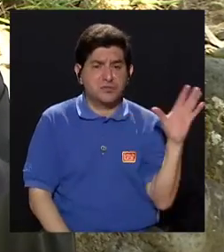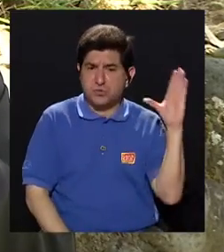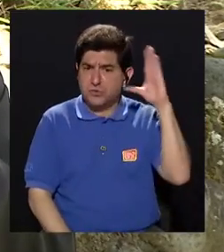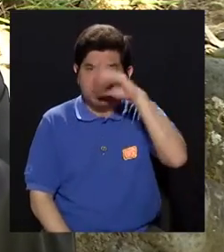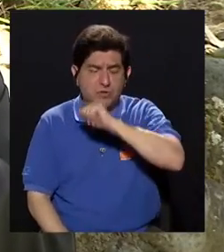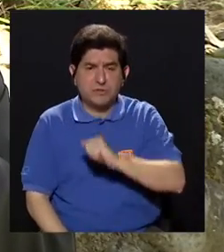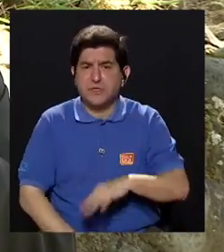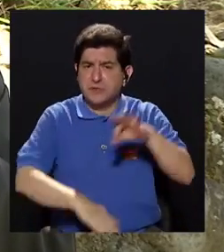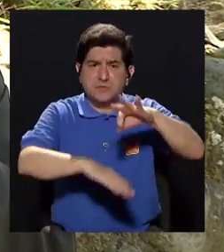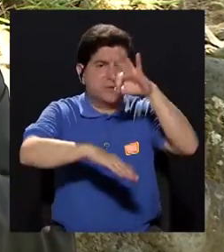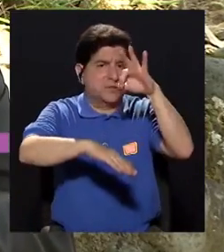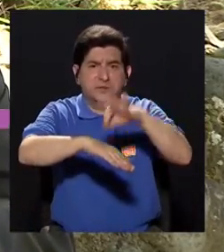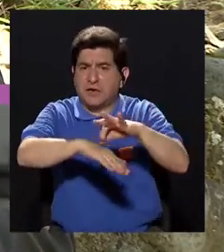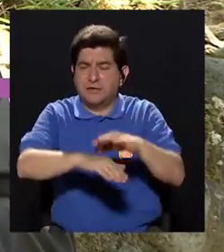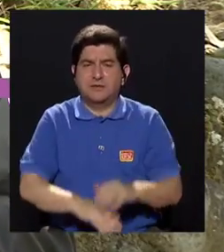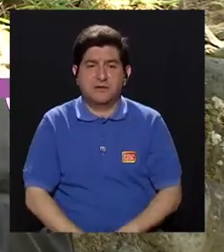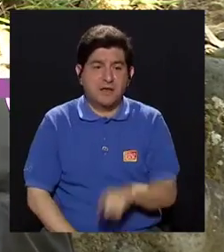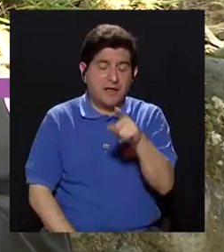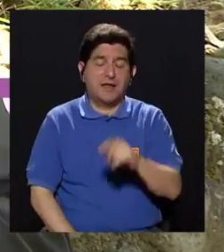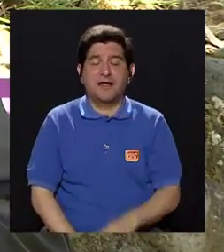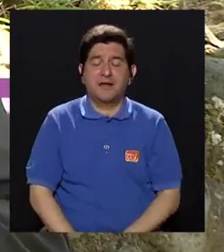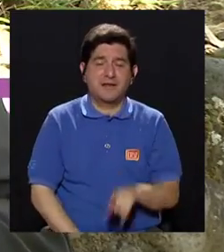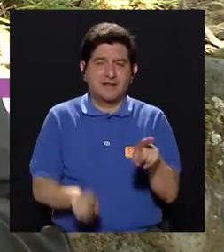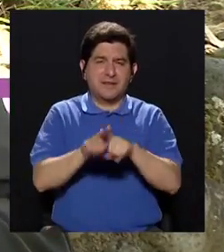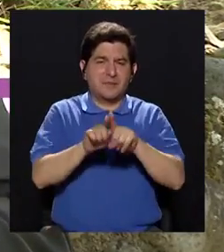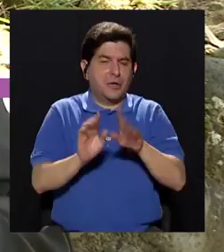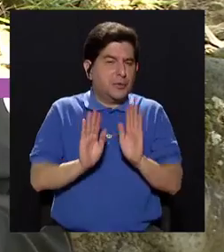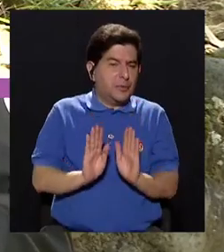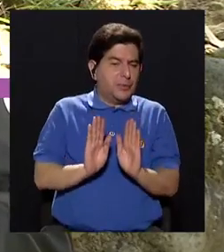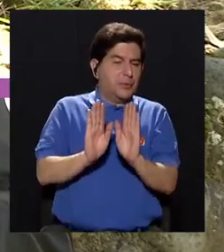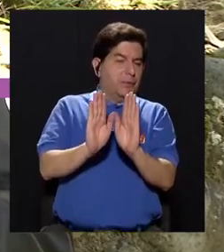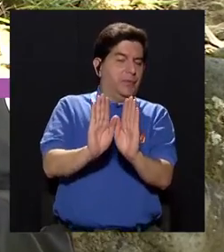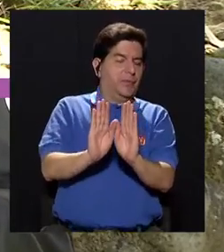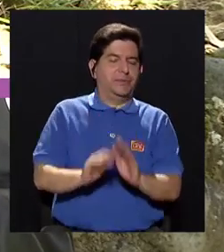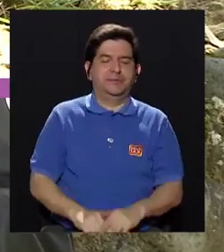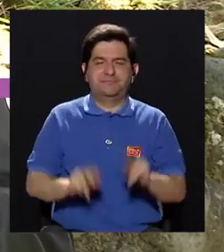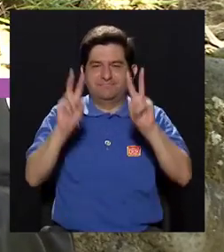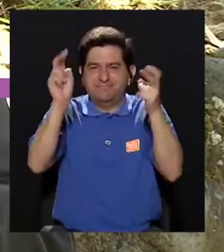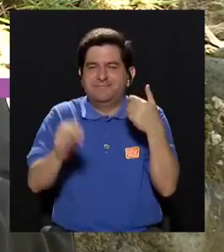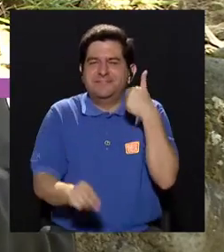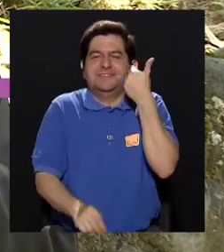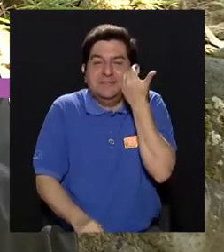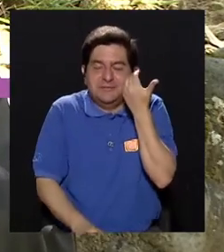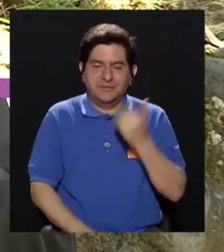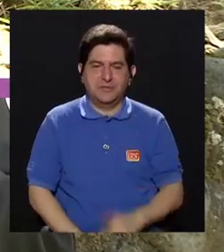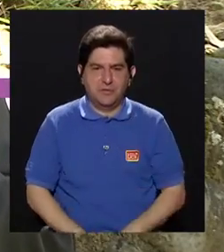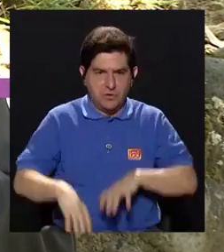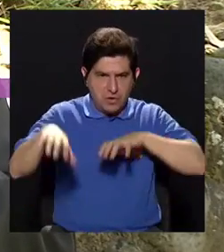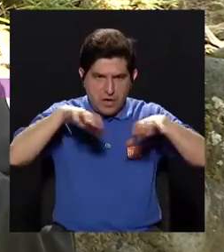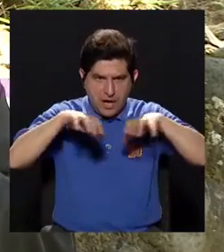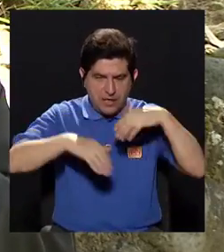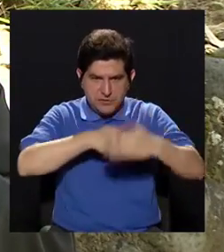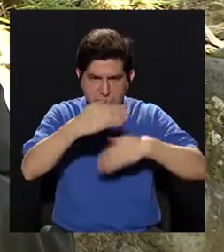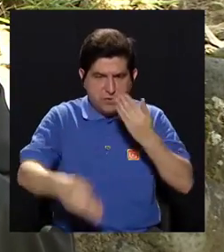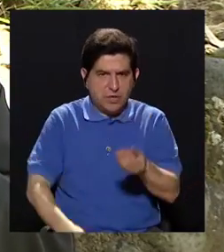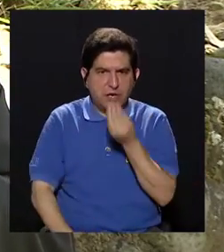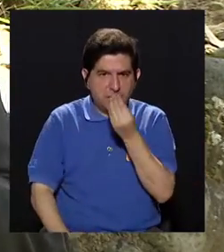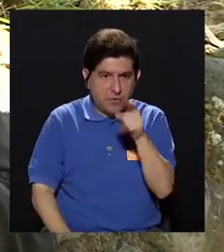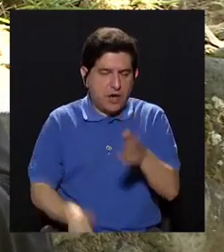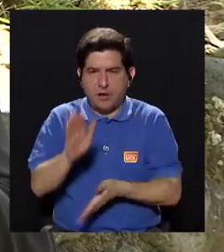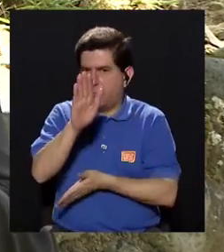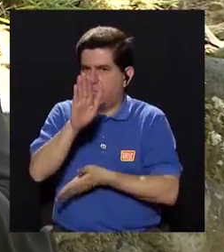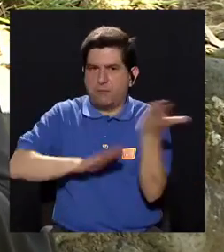no nos percatamos de su picada. Es un mosquito tímido también, entonces, por lo general, si hay algún tipo de movimiento en el proceso de